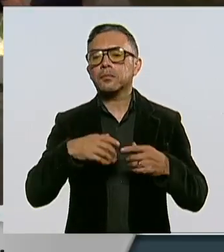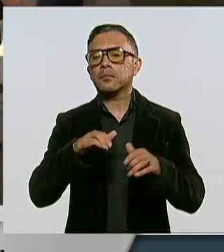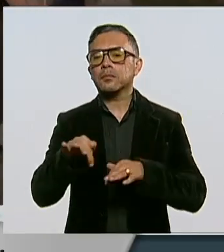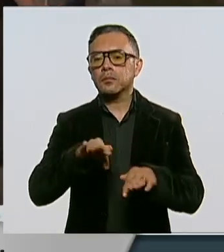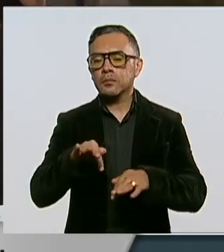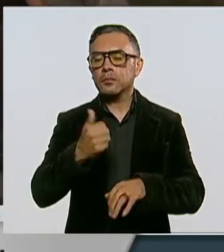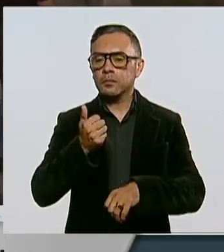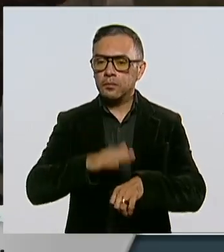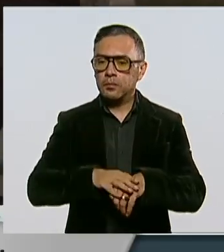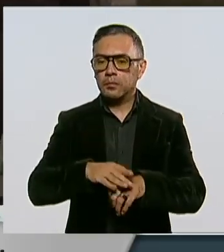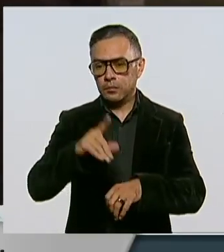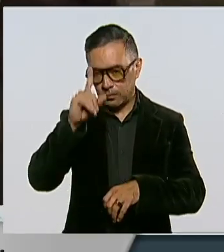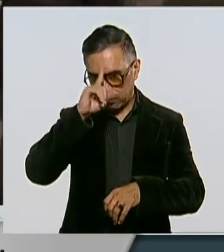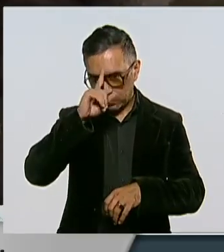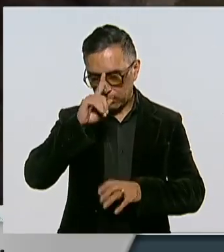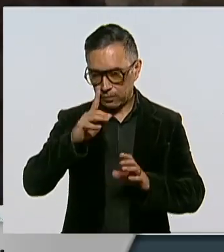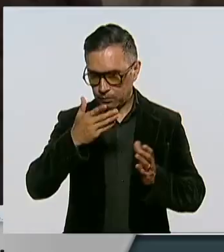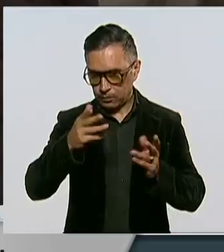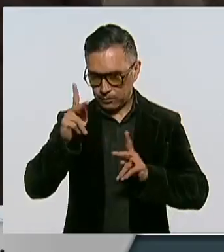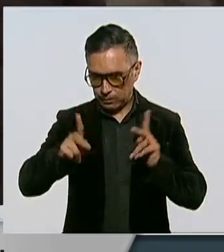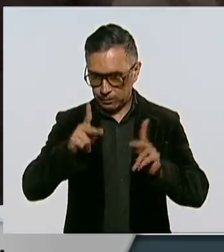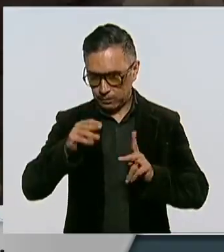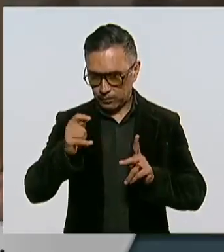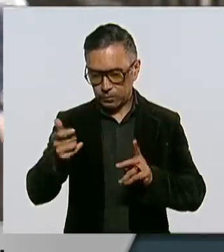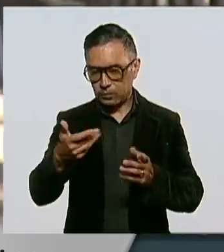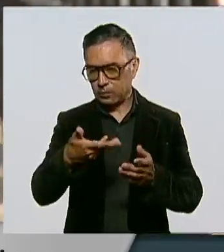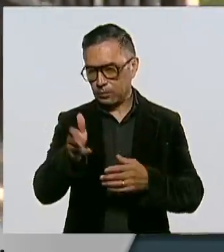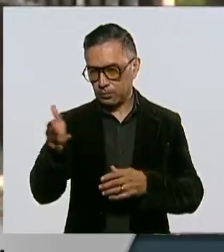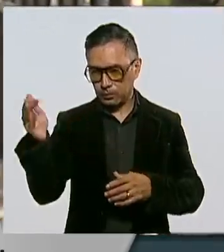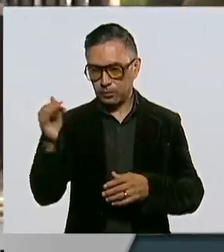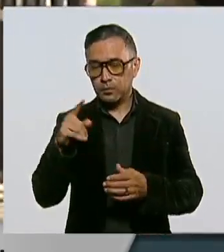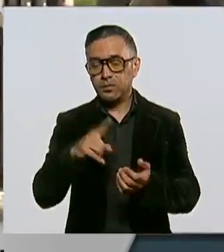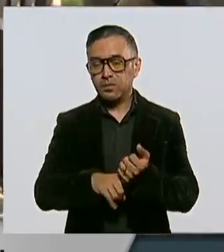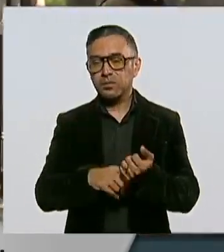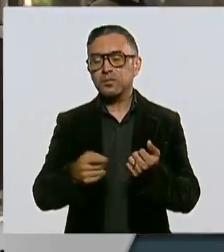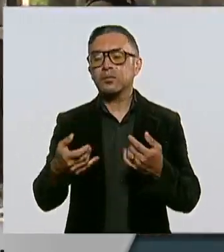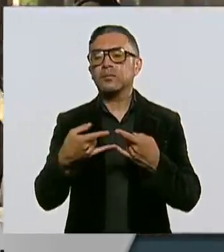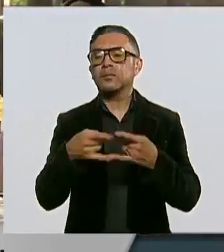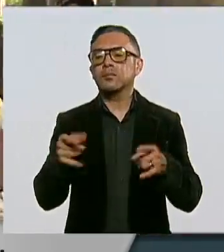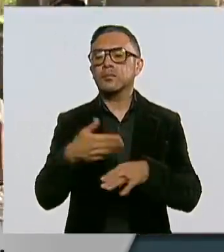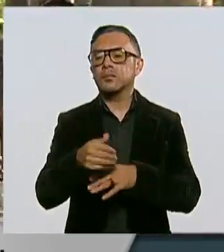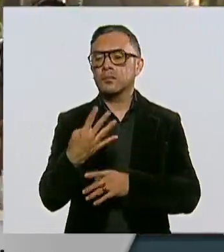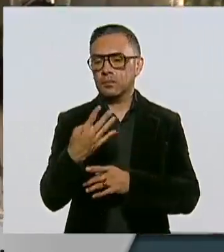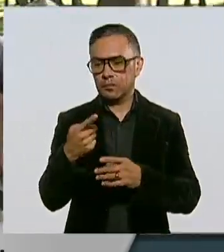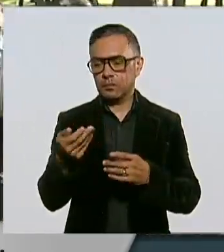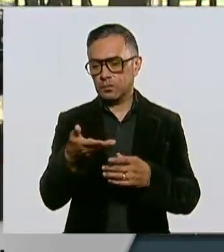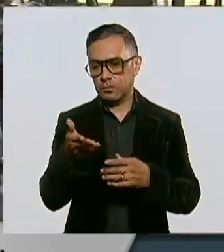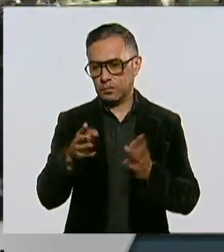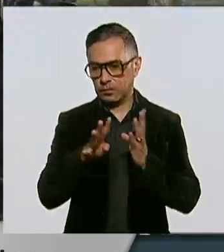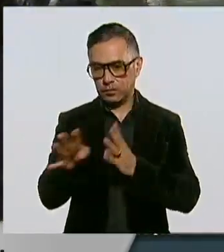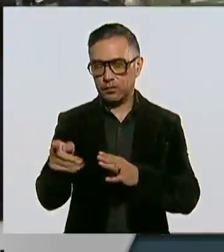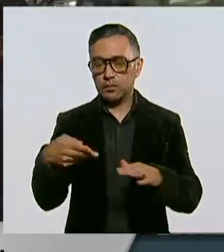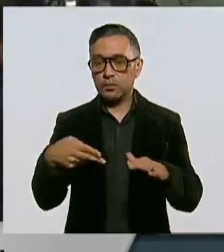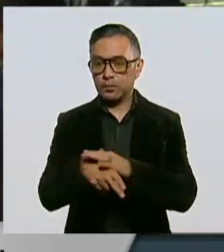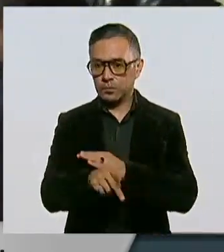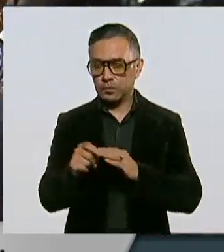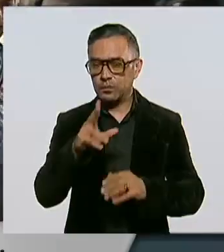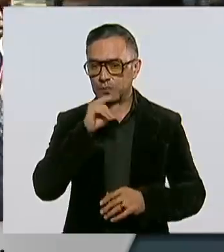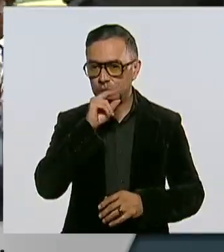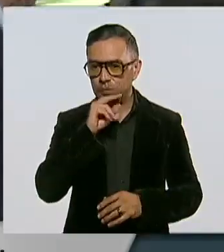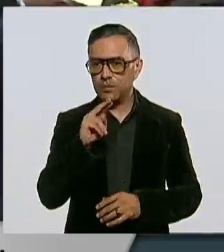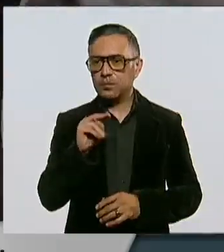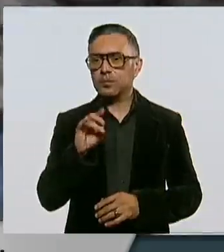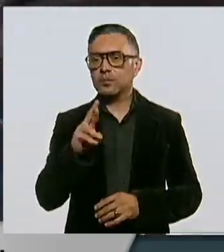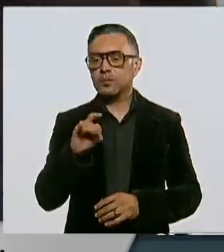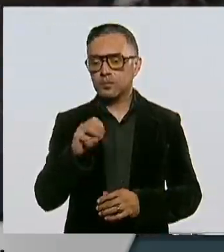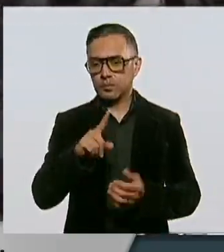visitantes fueron desalojados de las instalaciones de este recinto por la puerta peatonal número 4 que da al Metro Candelaria. Más tarde se